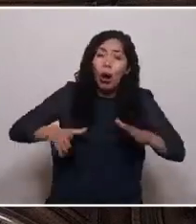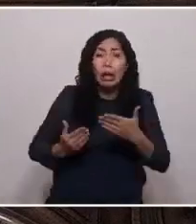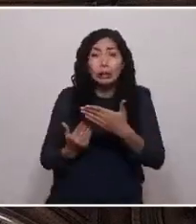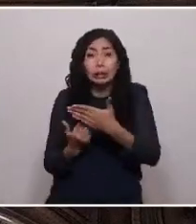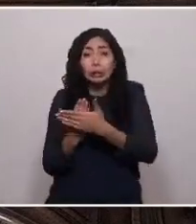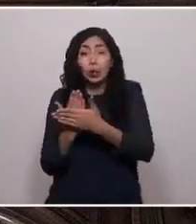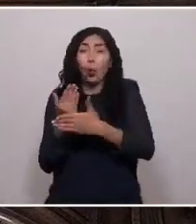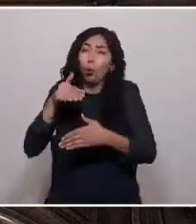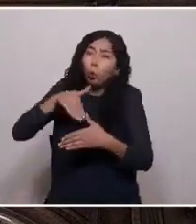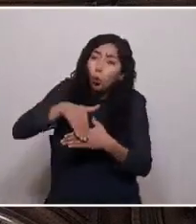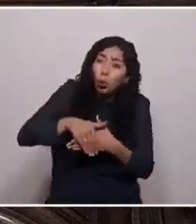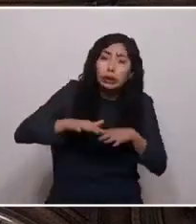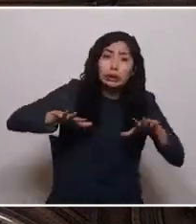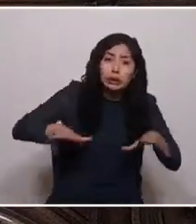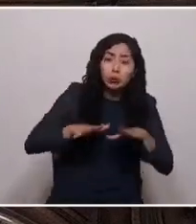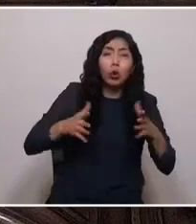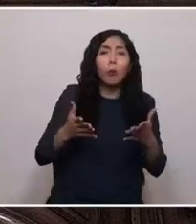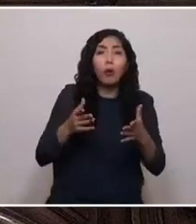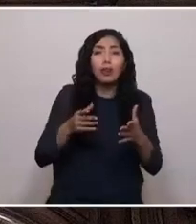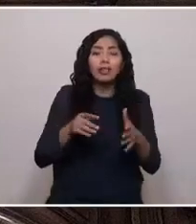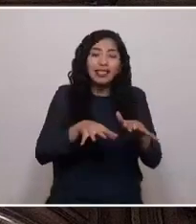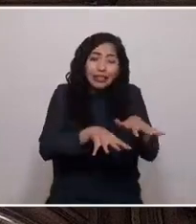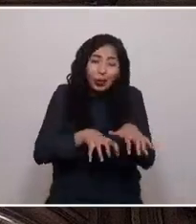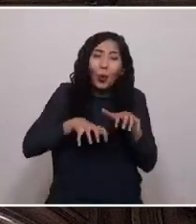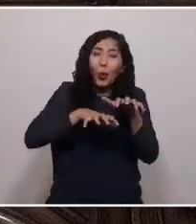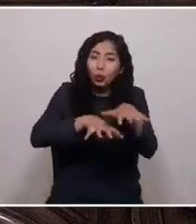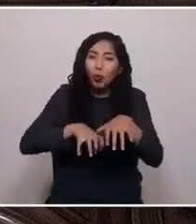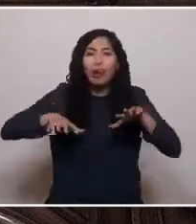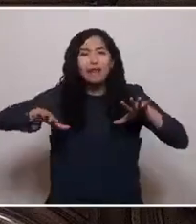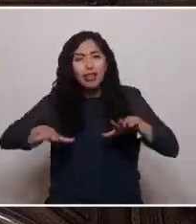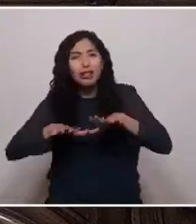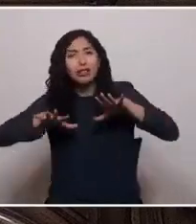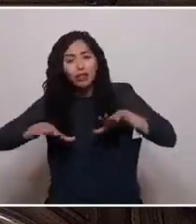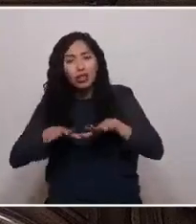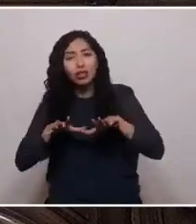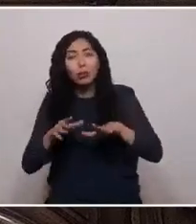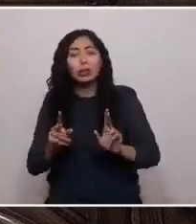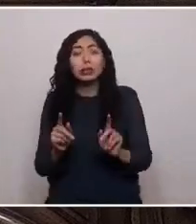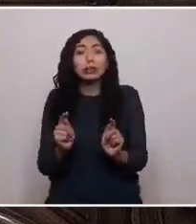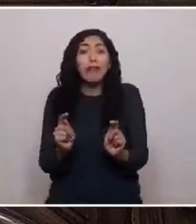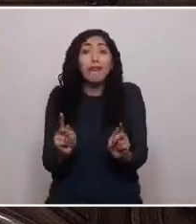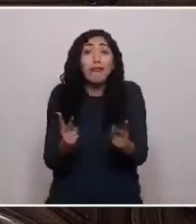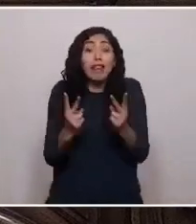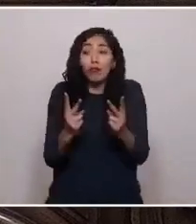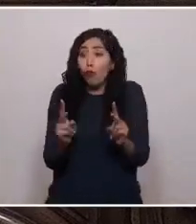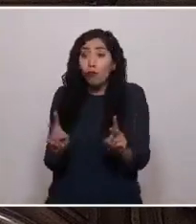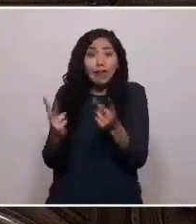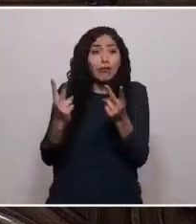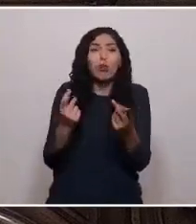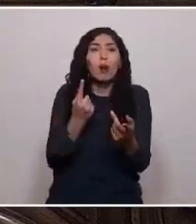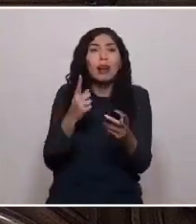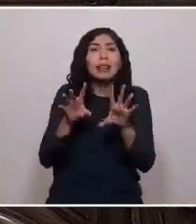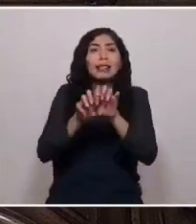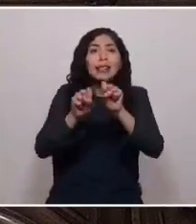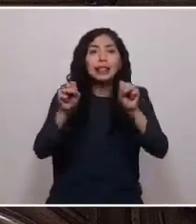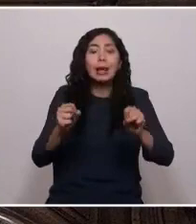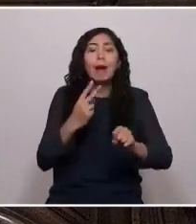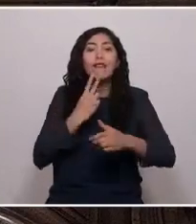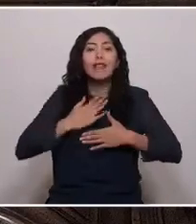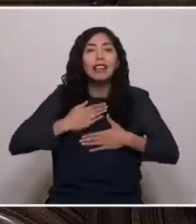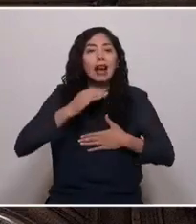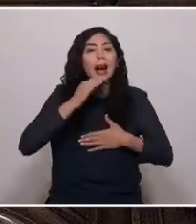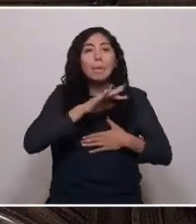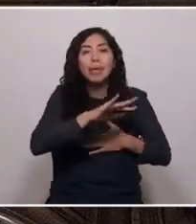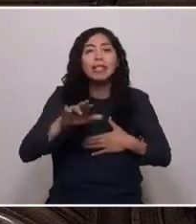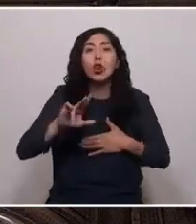atardeceres, cultivan la tierra y se esfuerzan por mantener vivo el sistema de vida campesino y rural.